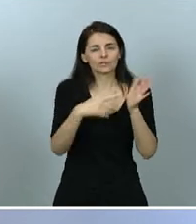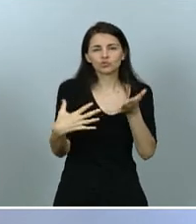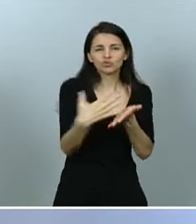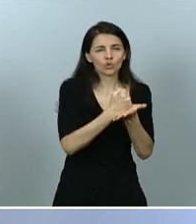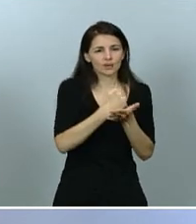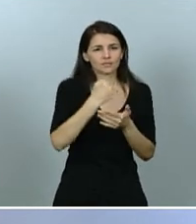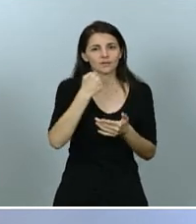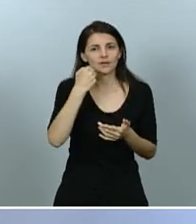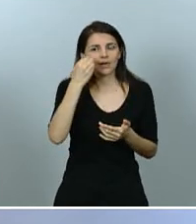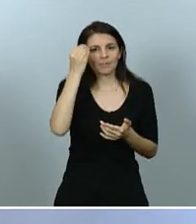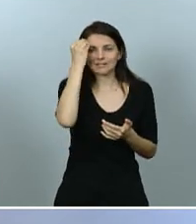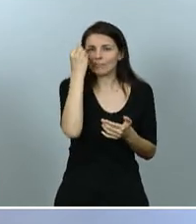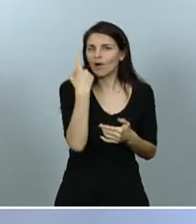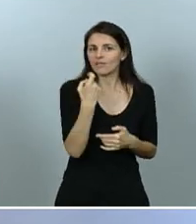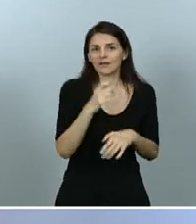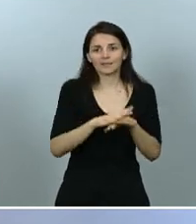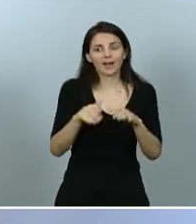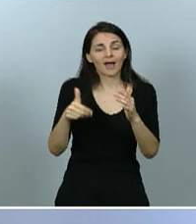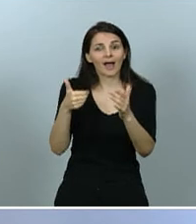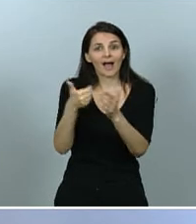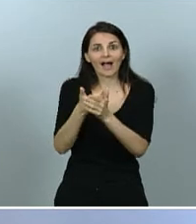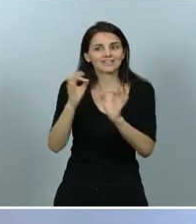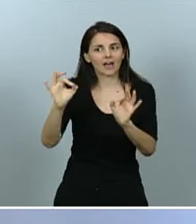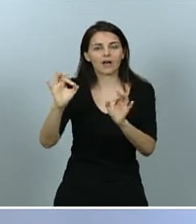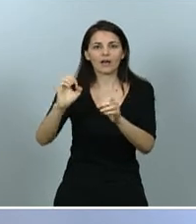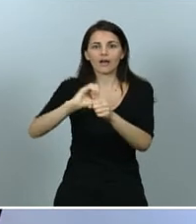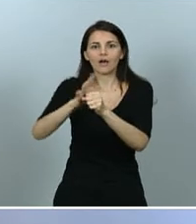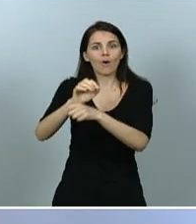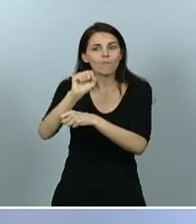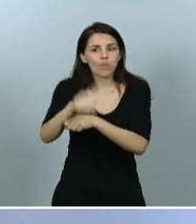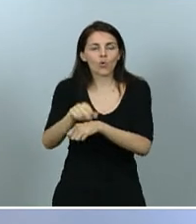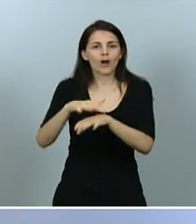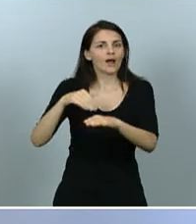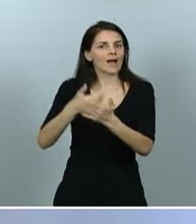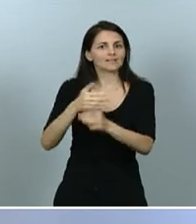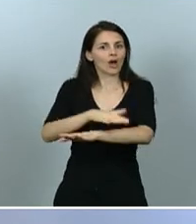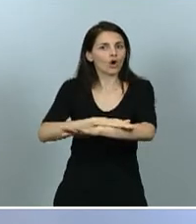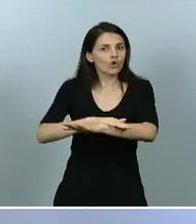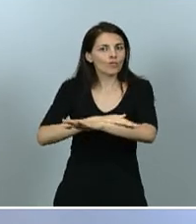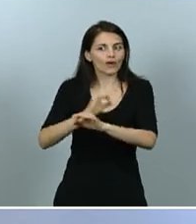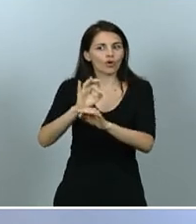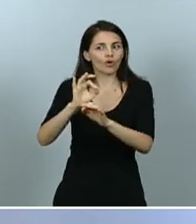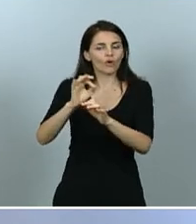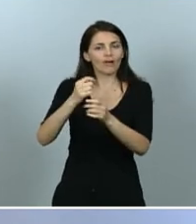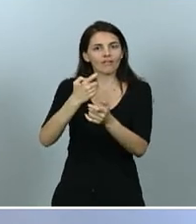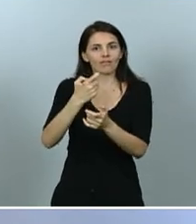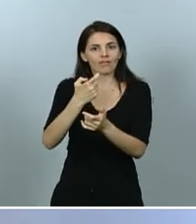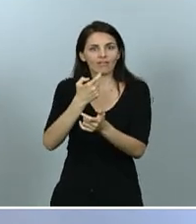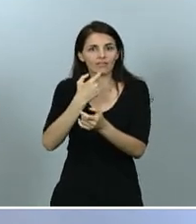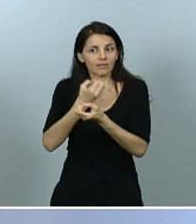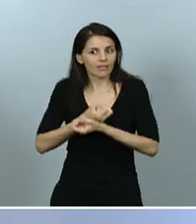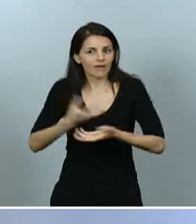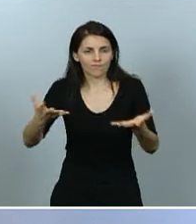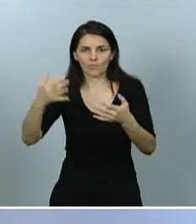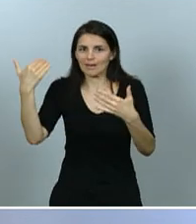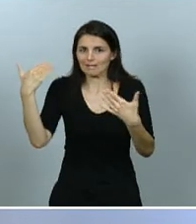declare el fin por parte del Gobierno, en los términos que les he indicado de esta crisis sanitaria, es decir, hasta que no tengamos derrotado definitivamente al virus, tienen